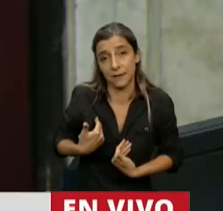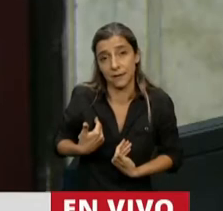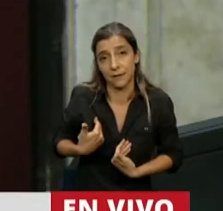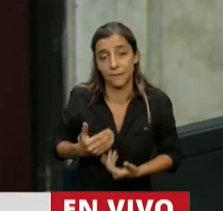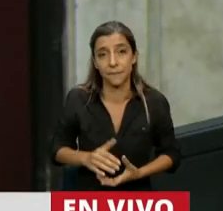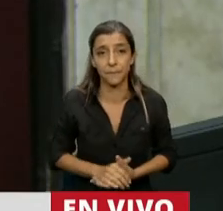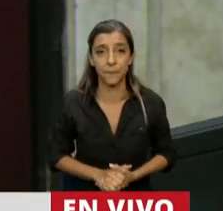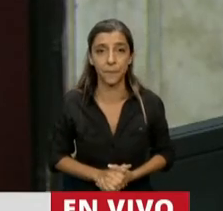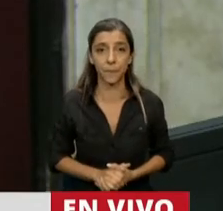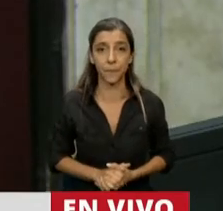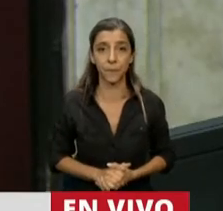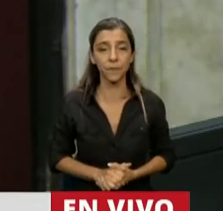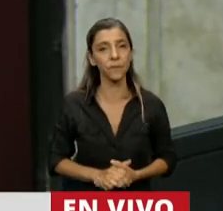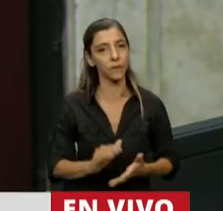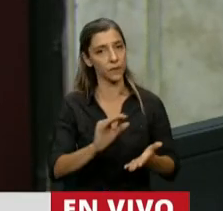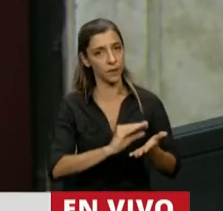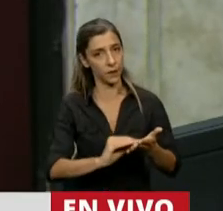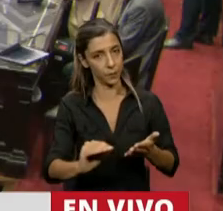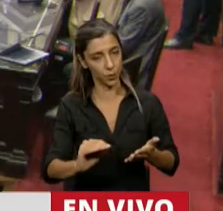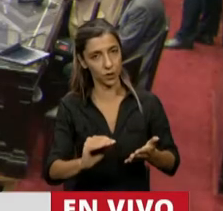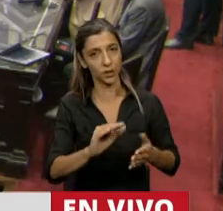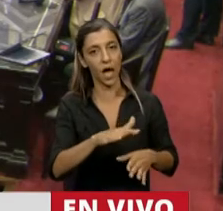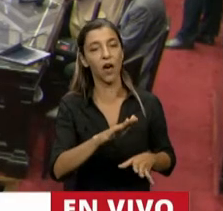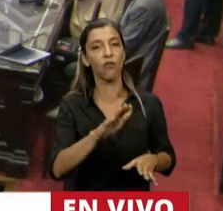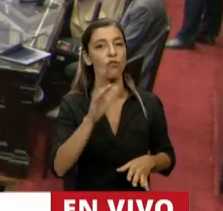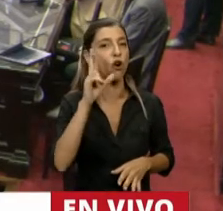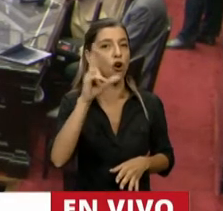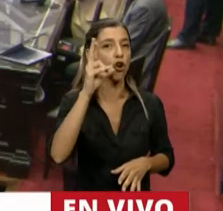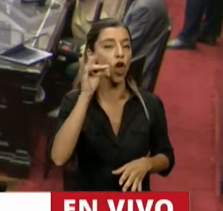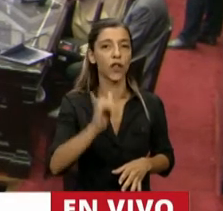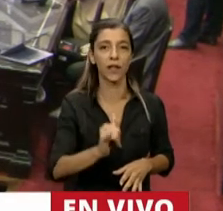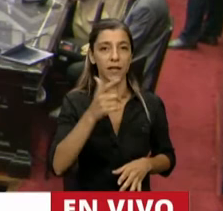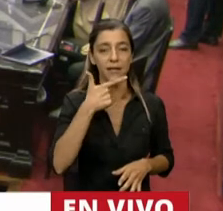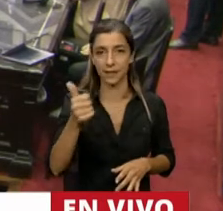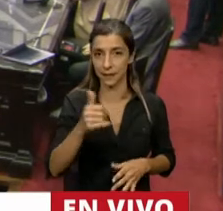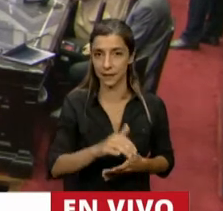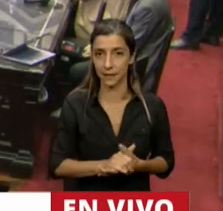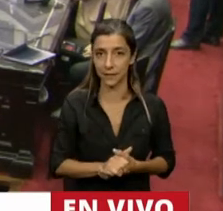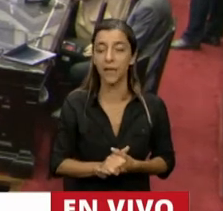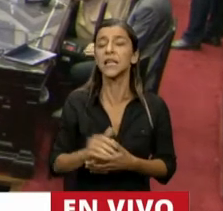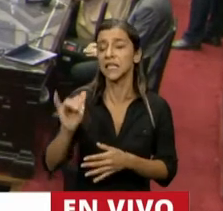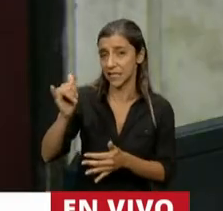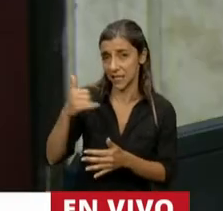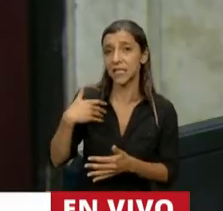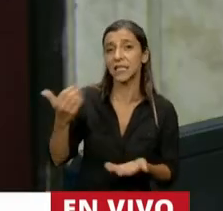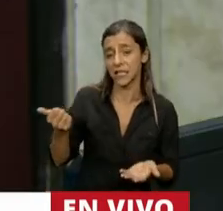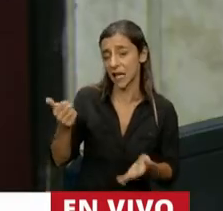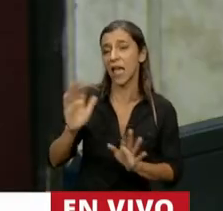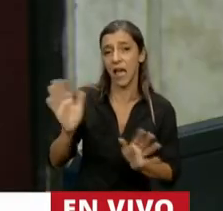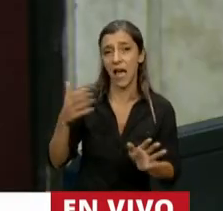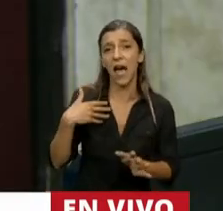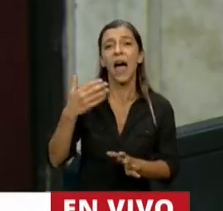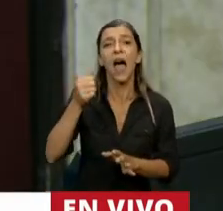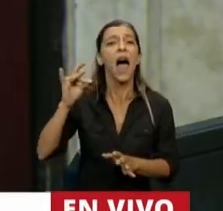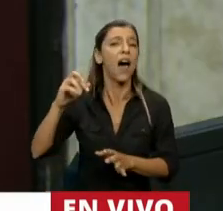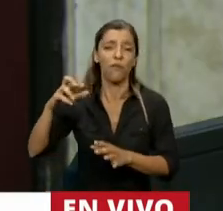diputado. Diputado, Nico. Diputado Rodríguez A. En las dos, sí, en las dos, pero no tiene nada que ver porque